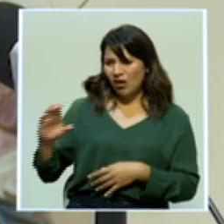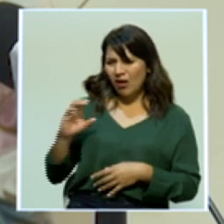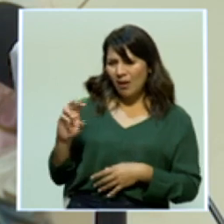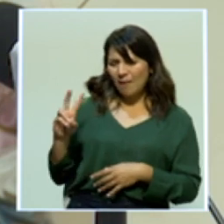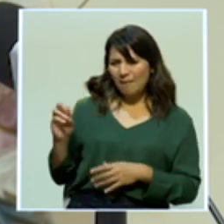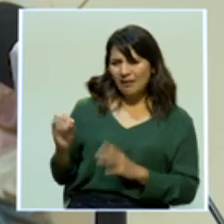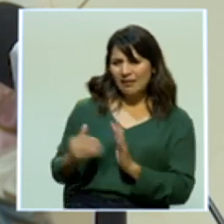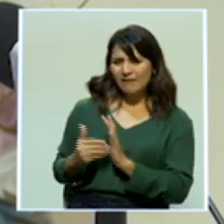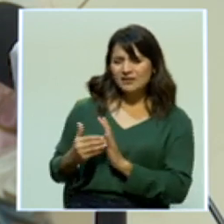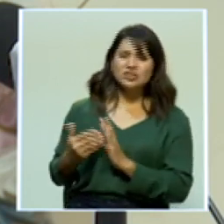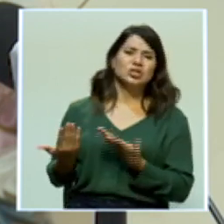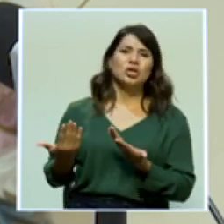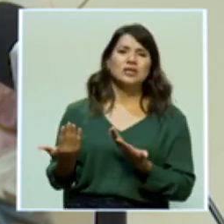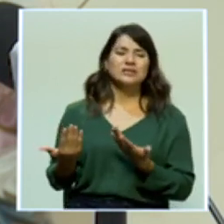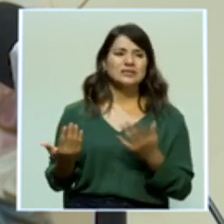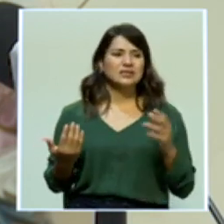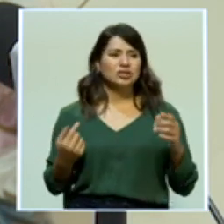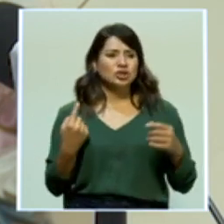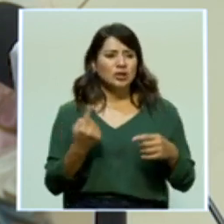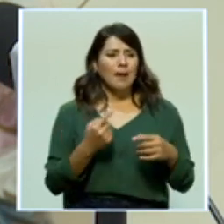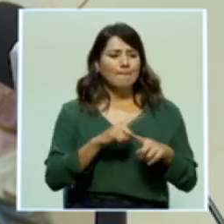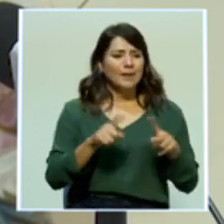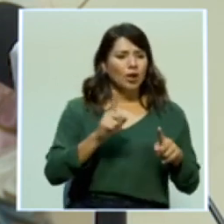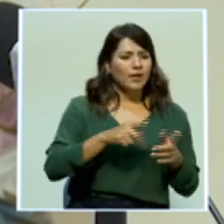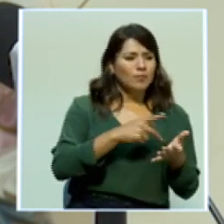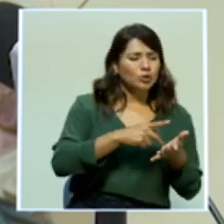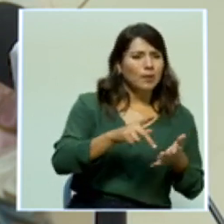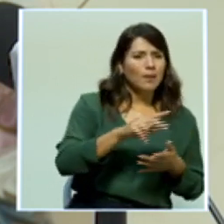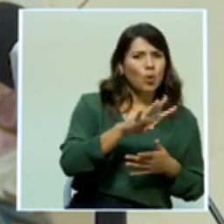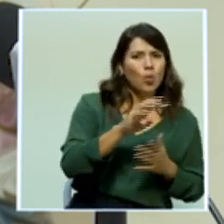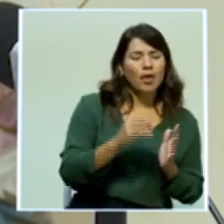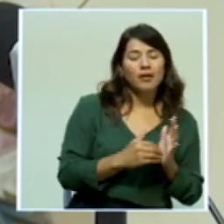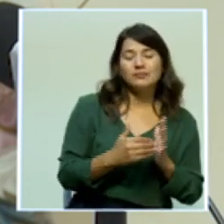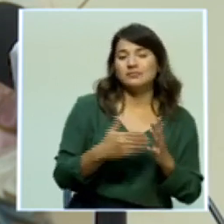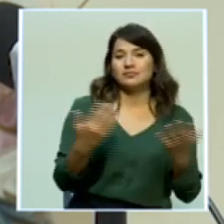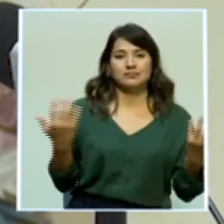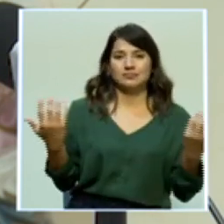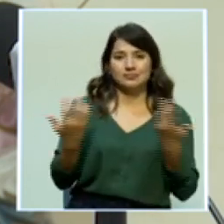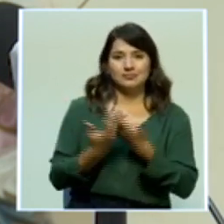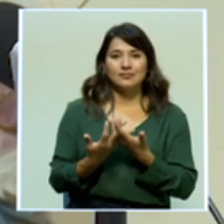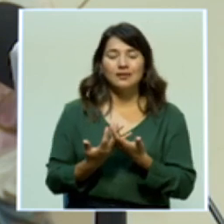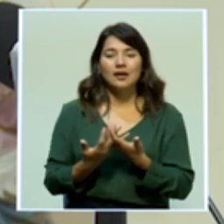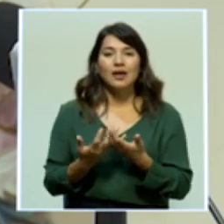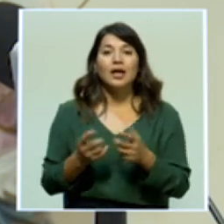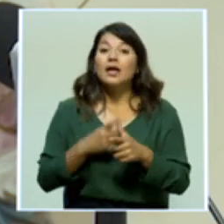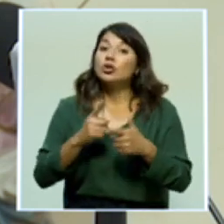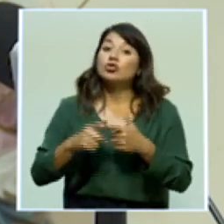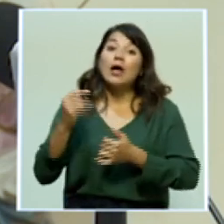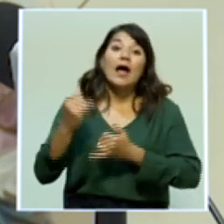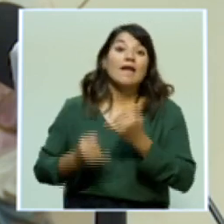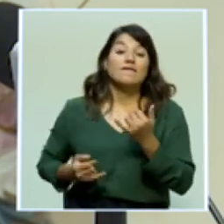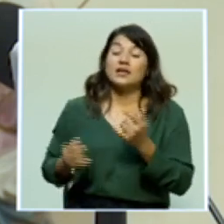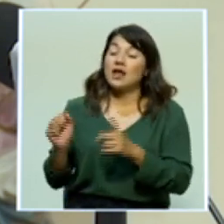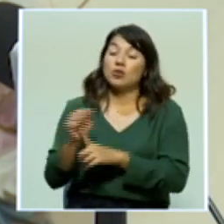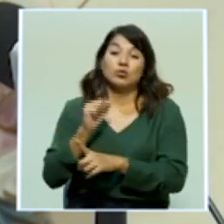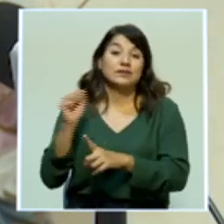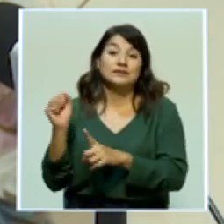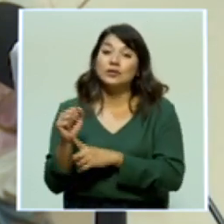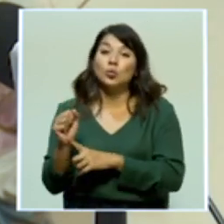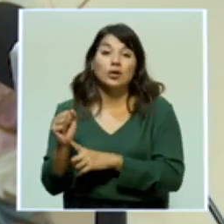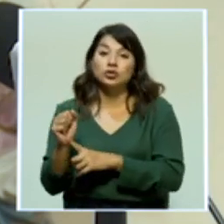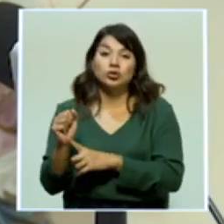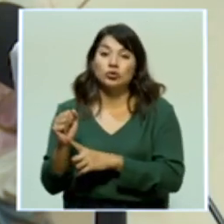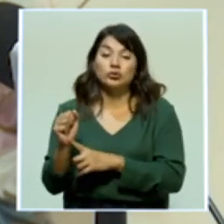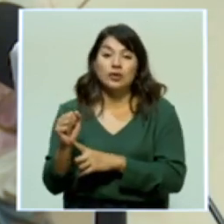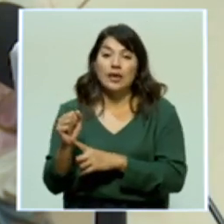de un saldo inicial de caja que tiene CONAPE al inicio de este periodo y que nos va a llevar a una situación de liquidez, porque si no